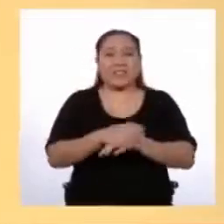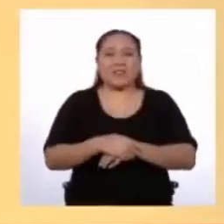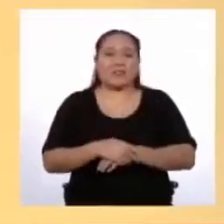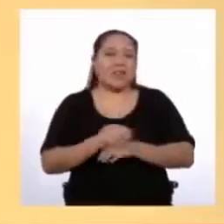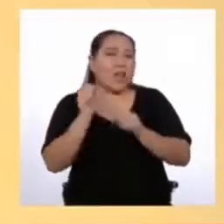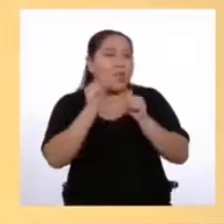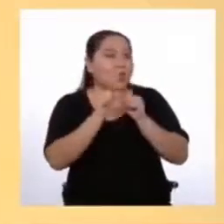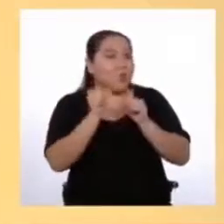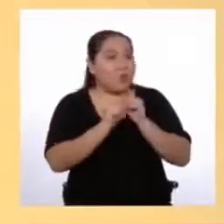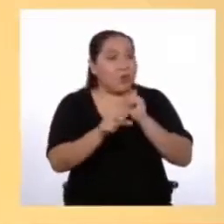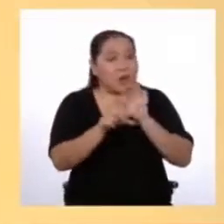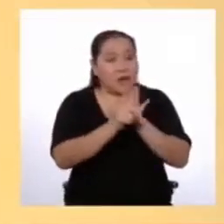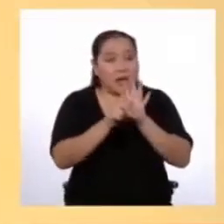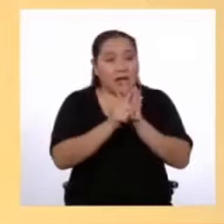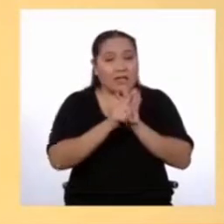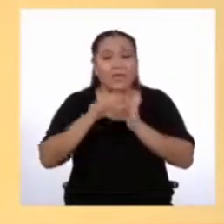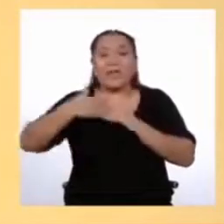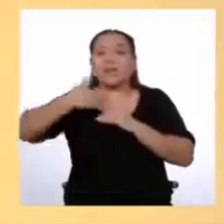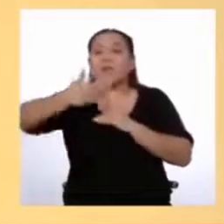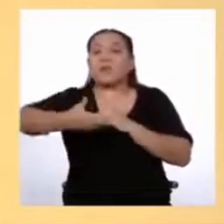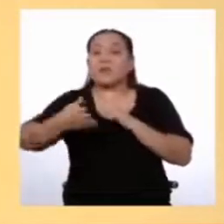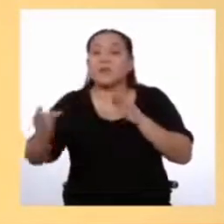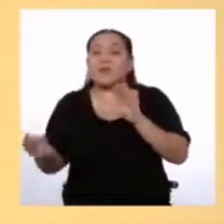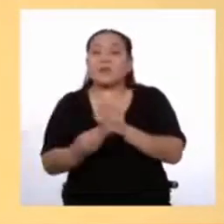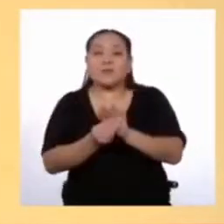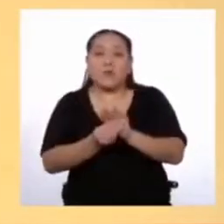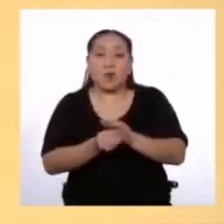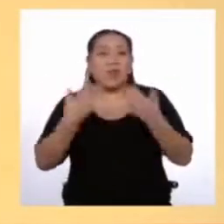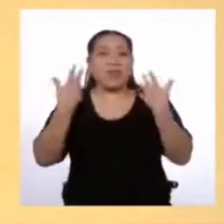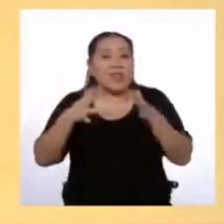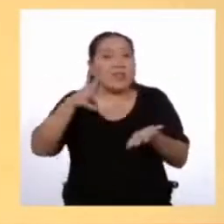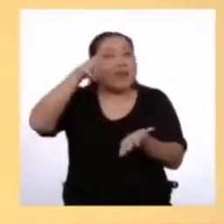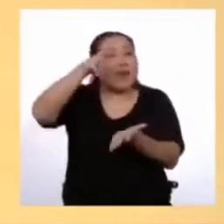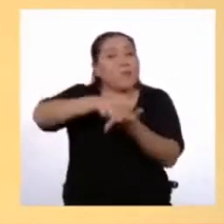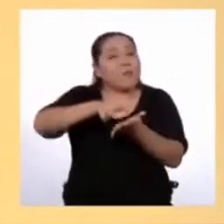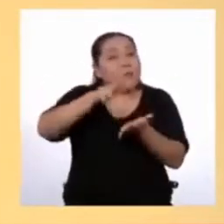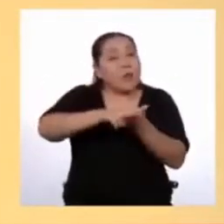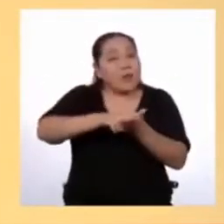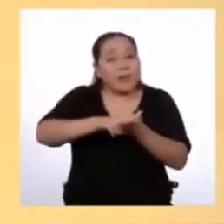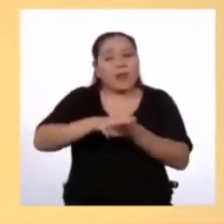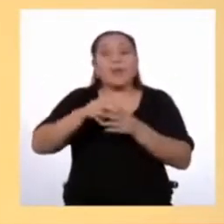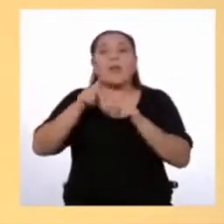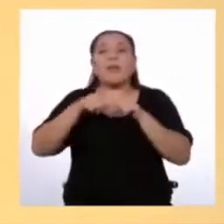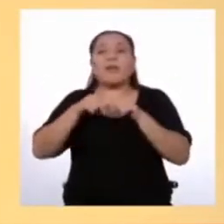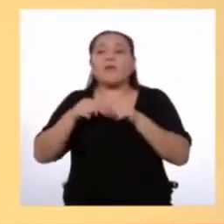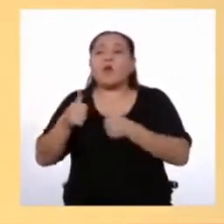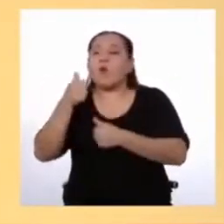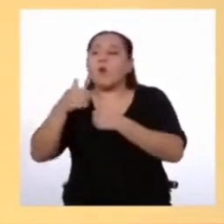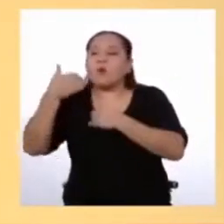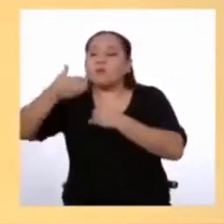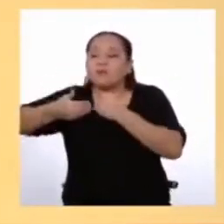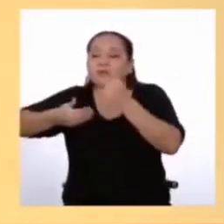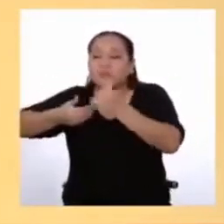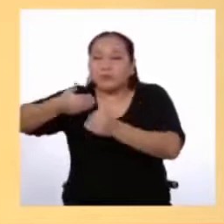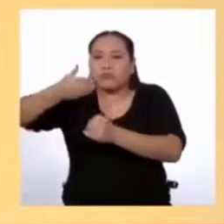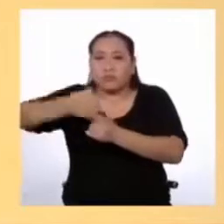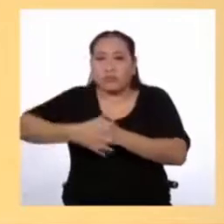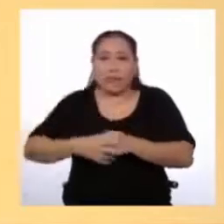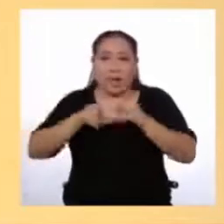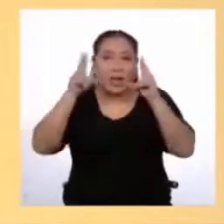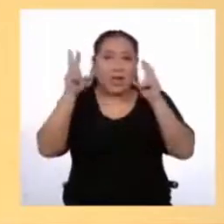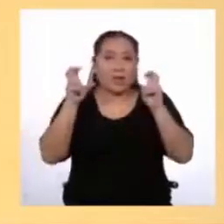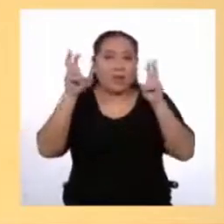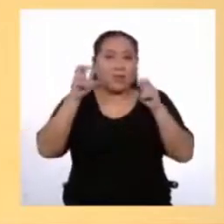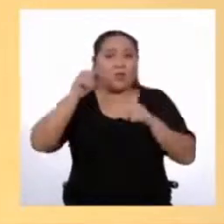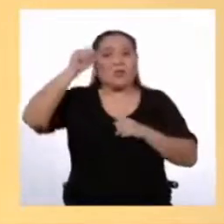Entiendo Sí, agregado cuando ésta se apruebe y será el número correspondiente El título sí debe ser